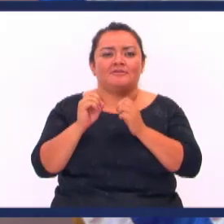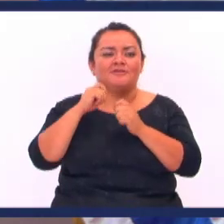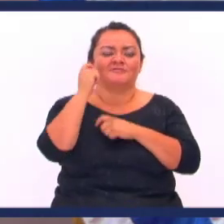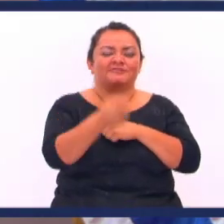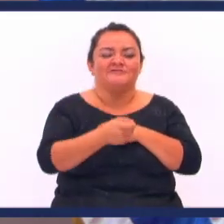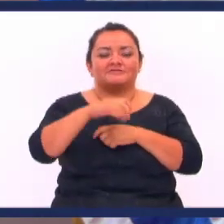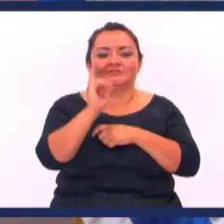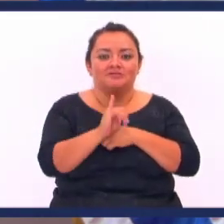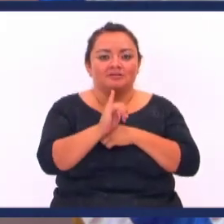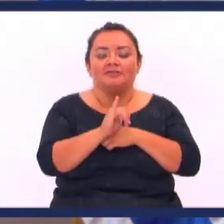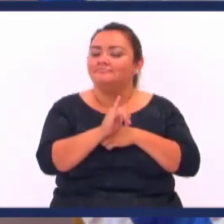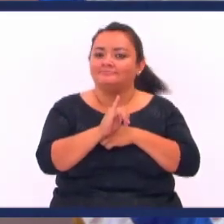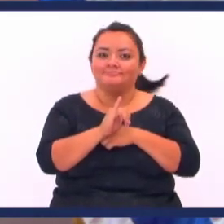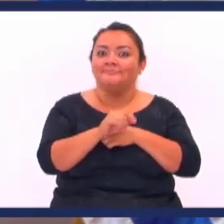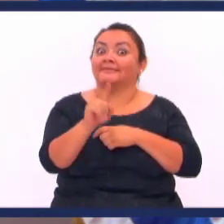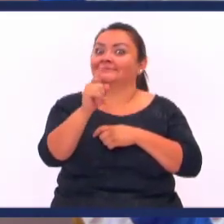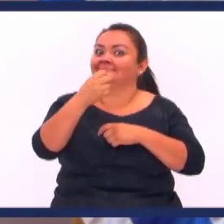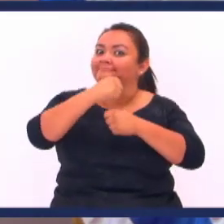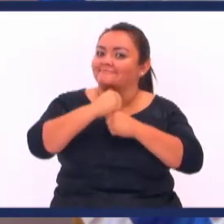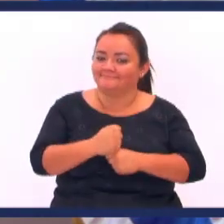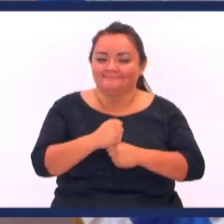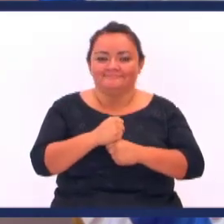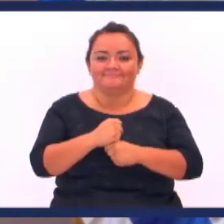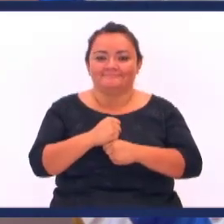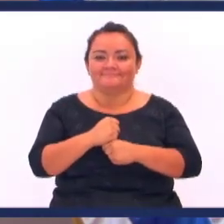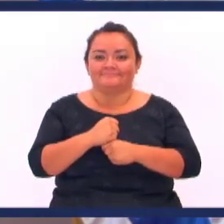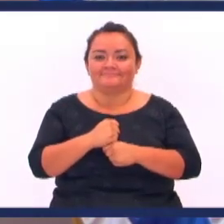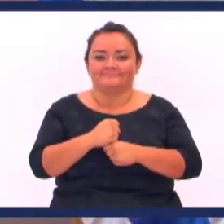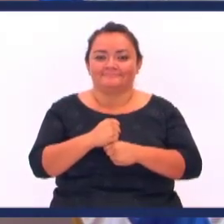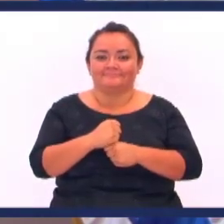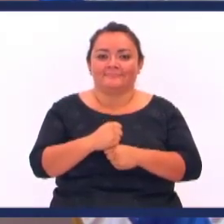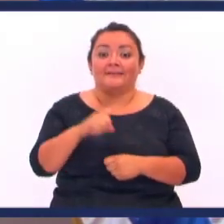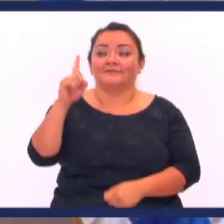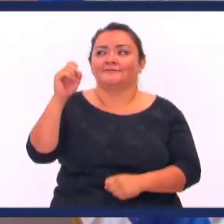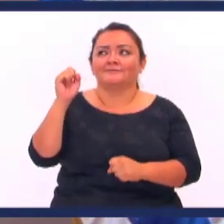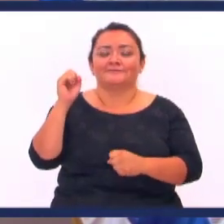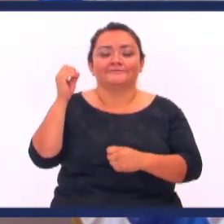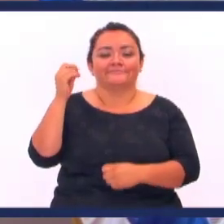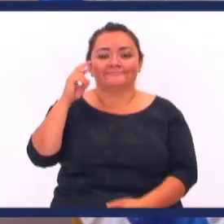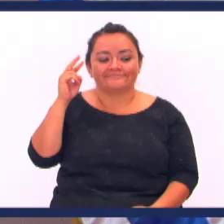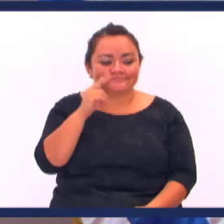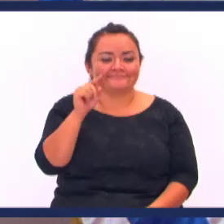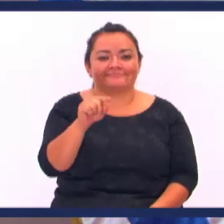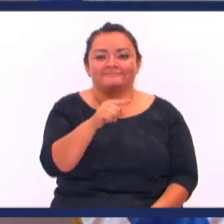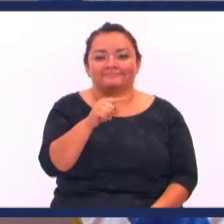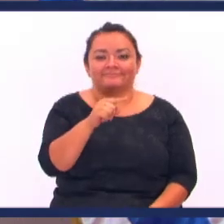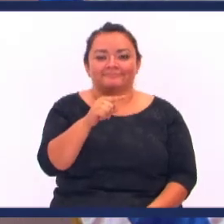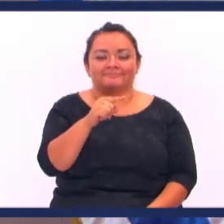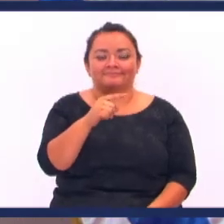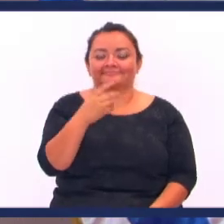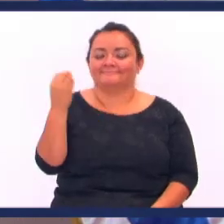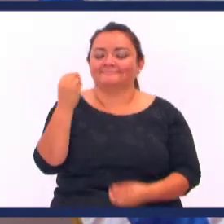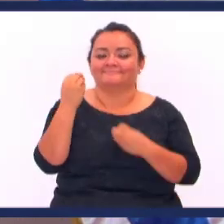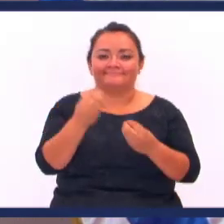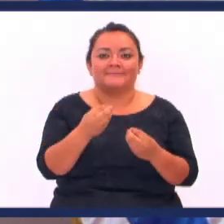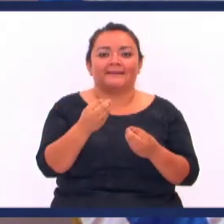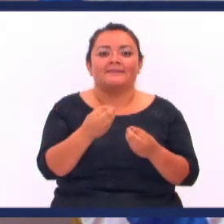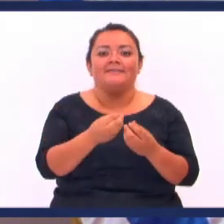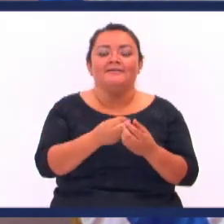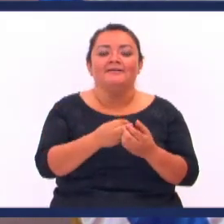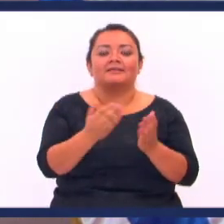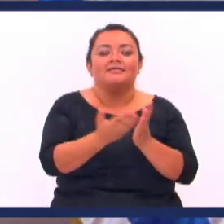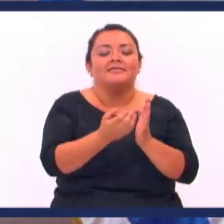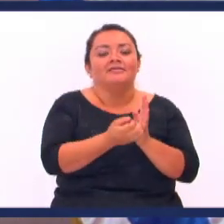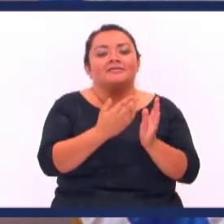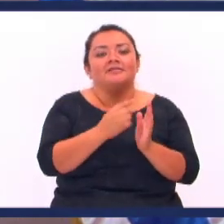oferta Te quedas en el lugar Donde Dios te sembró Tenlo por seguro Que lo que Dios Ve en ti Te lo va a remunerar La palabra del